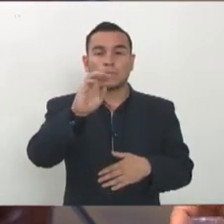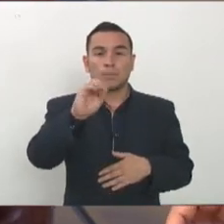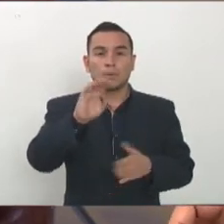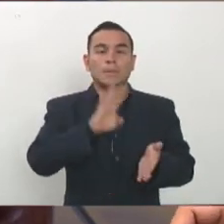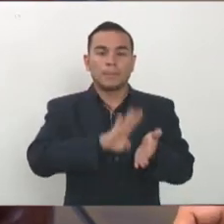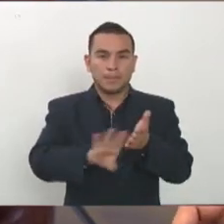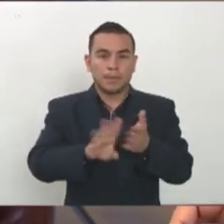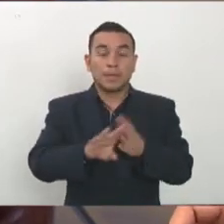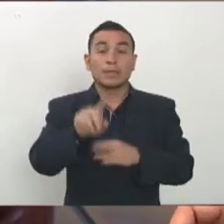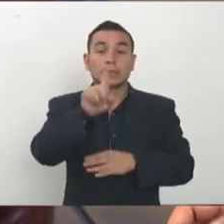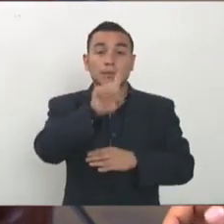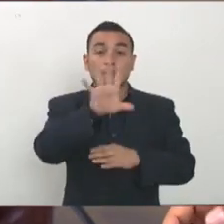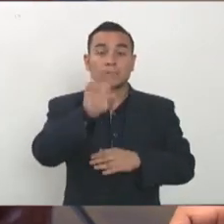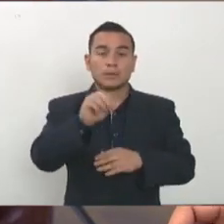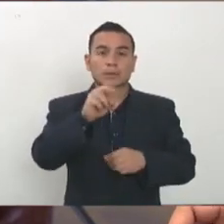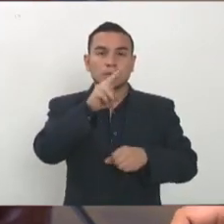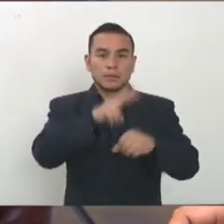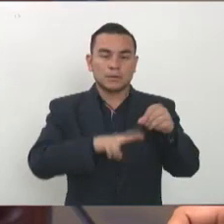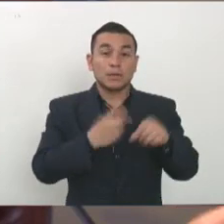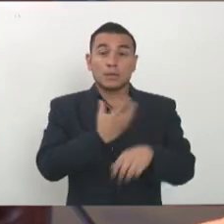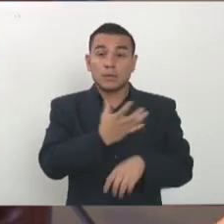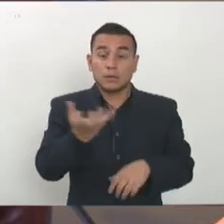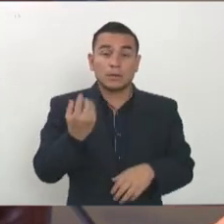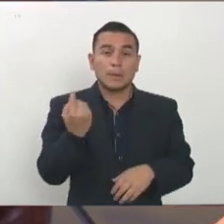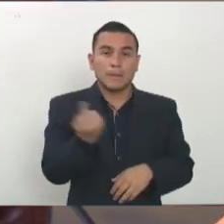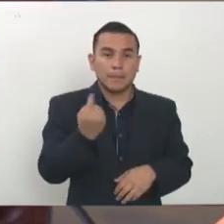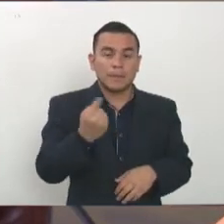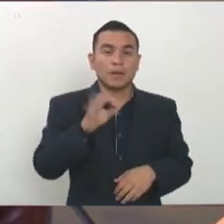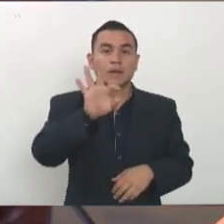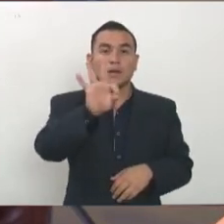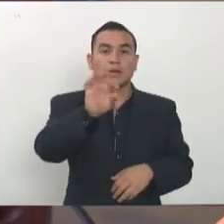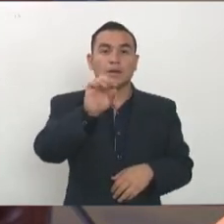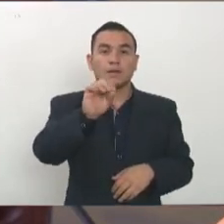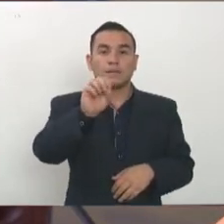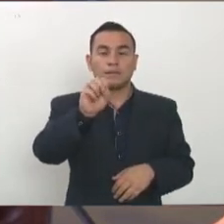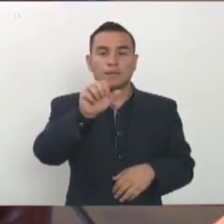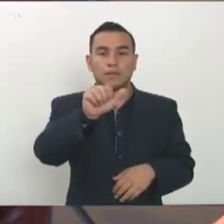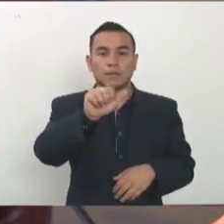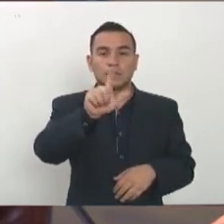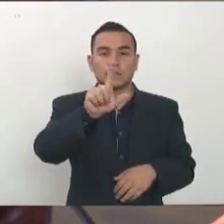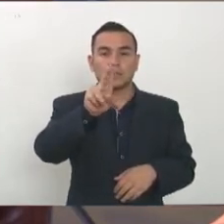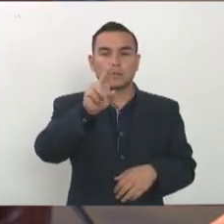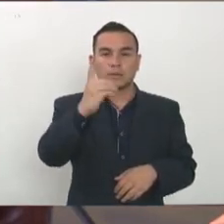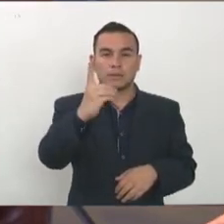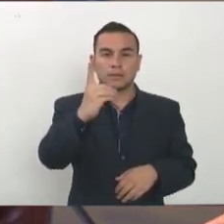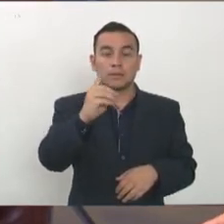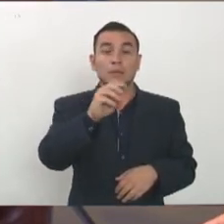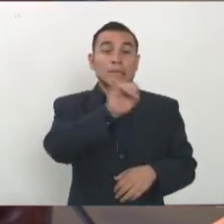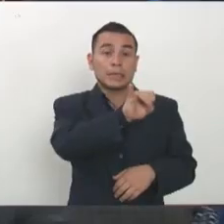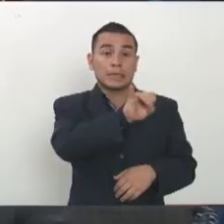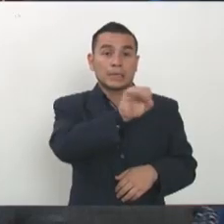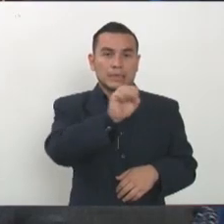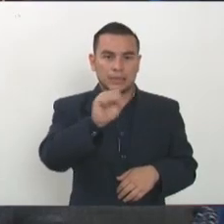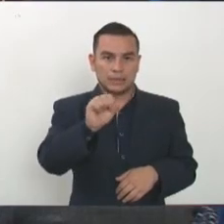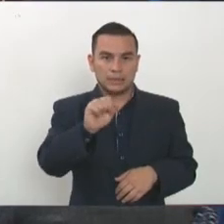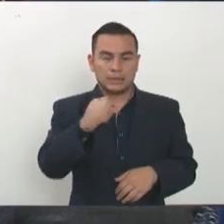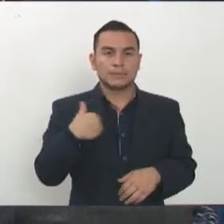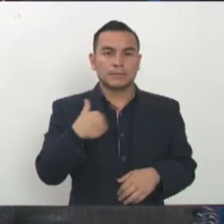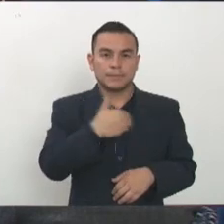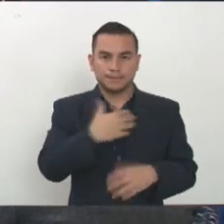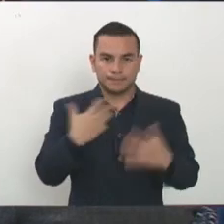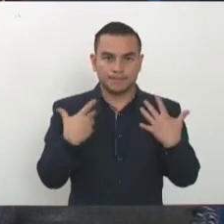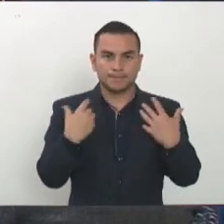dólares a todo el personal de de de Fosalud del Seguro Social del del Ministerio de Salud